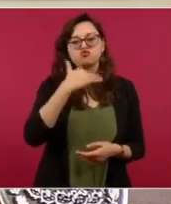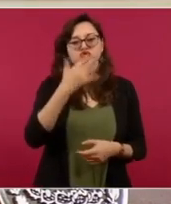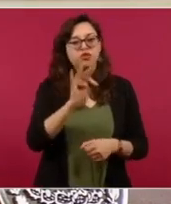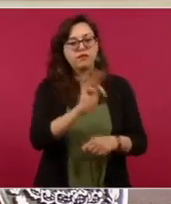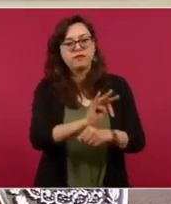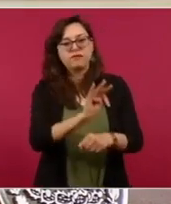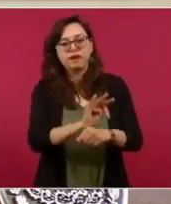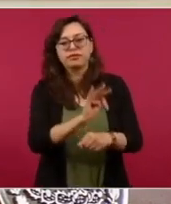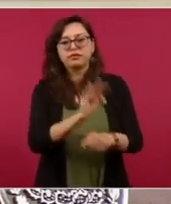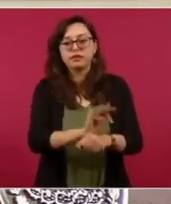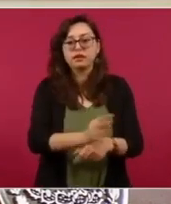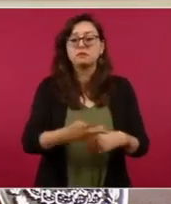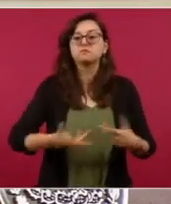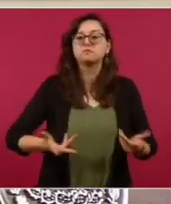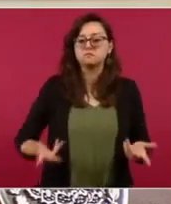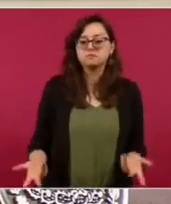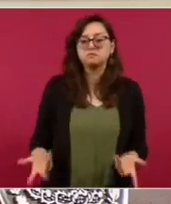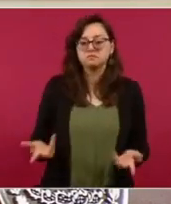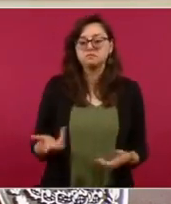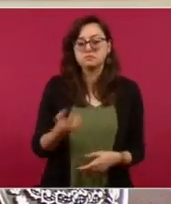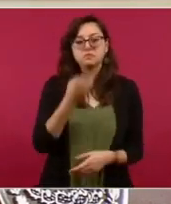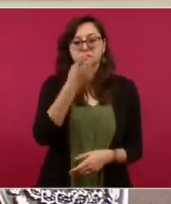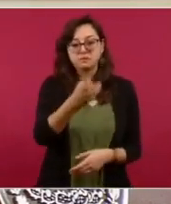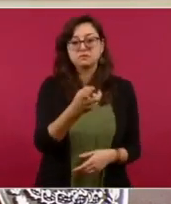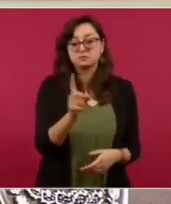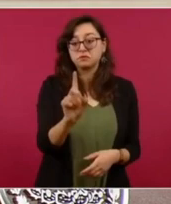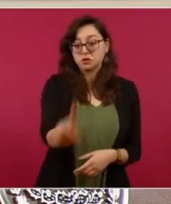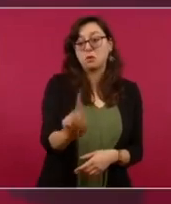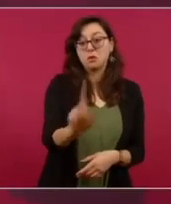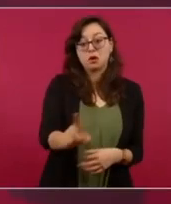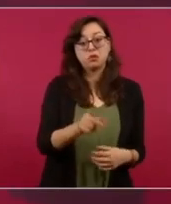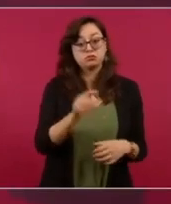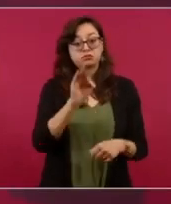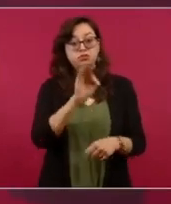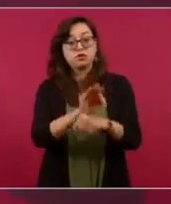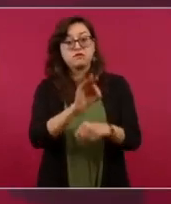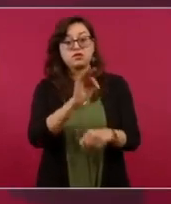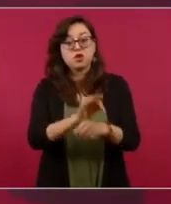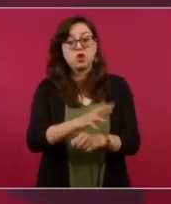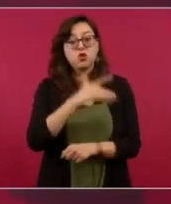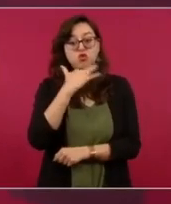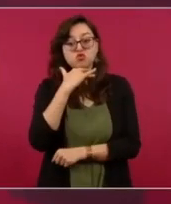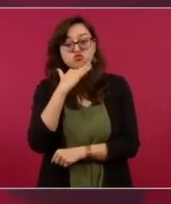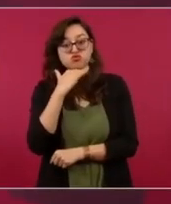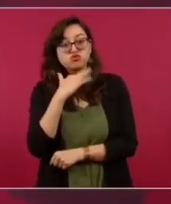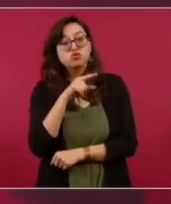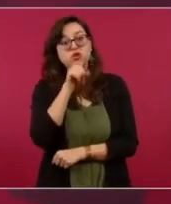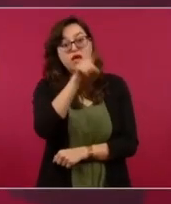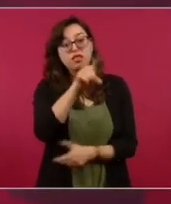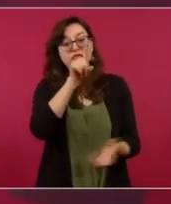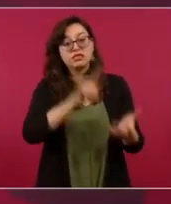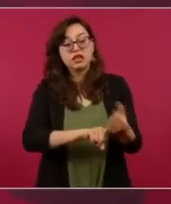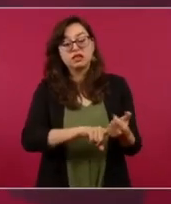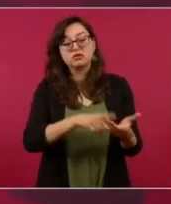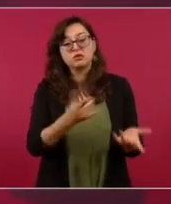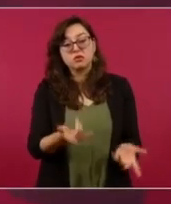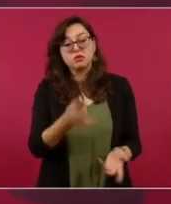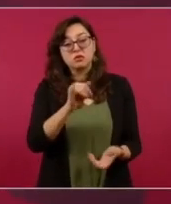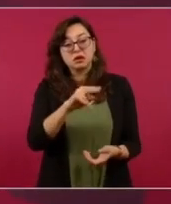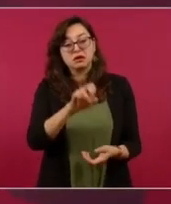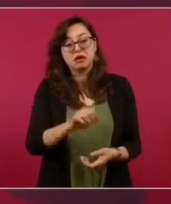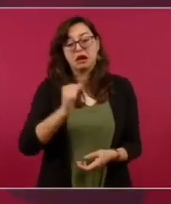para eso es esa manifestación para defender al viejo régimen